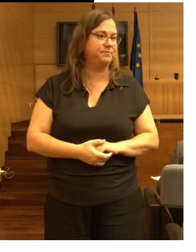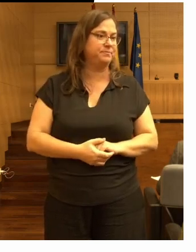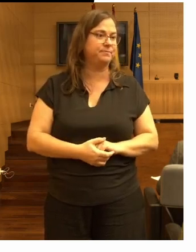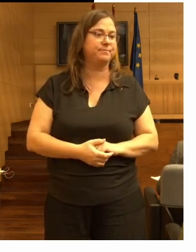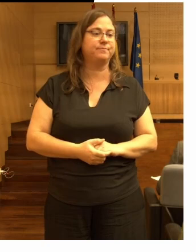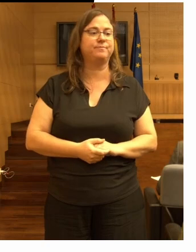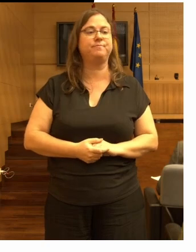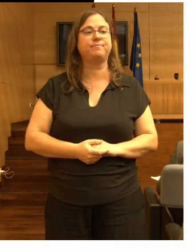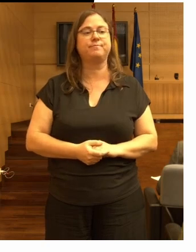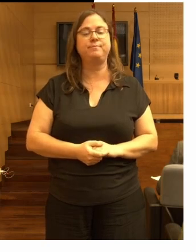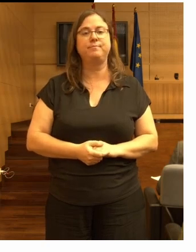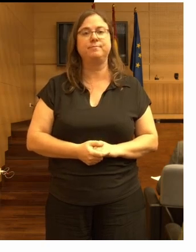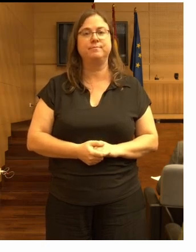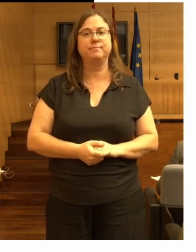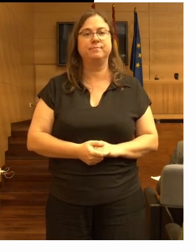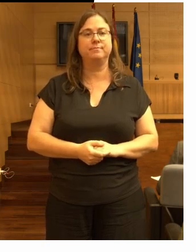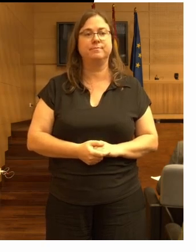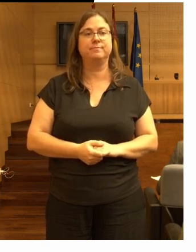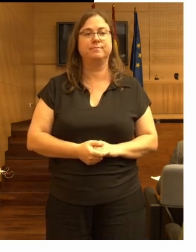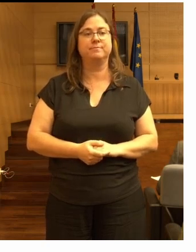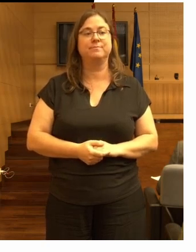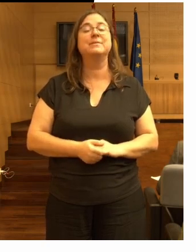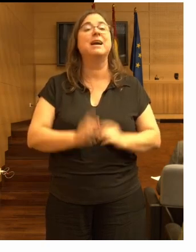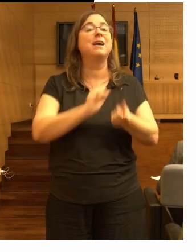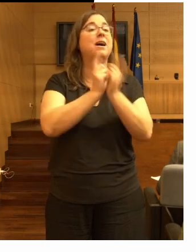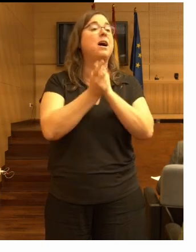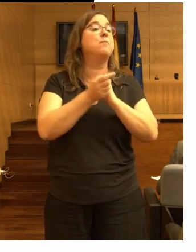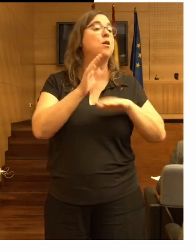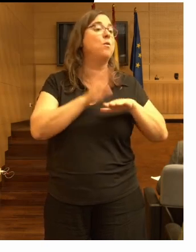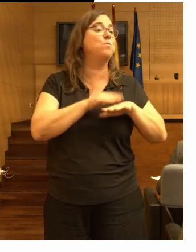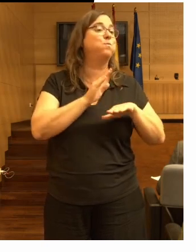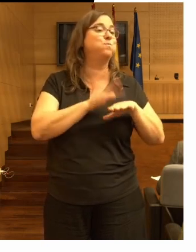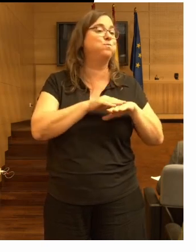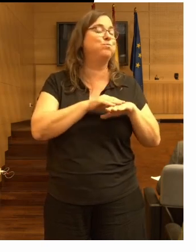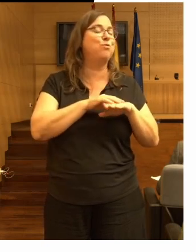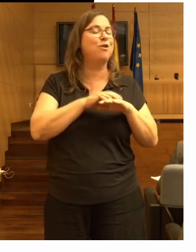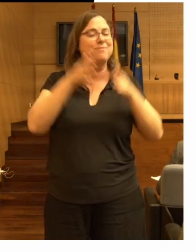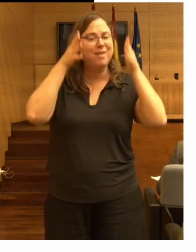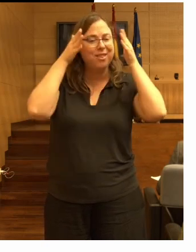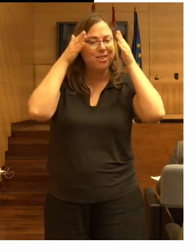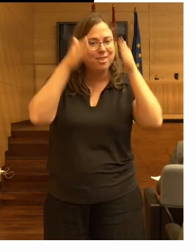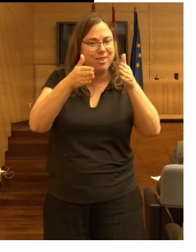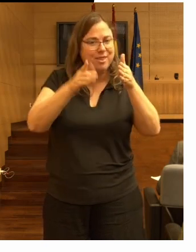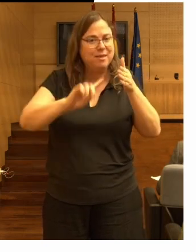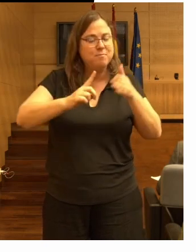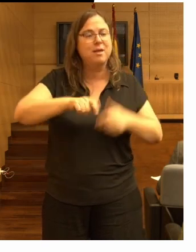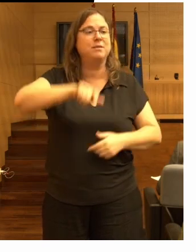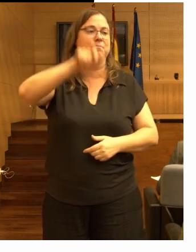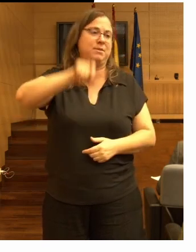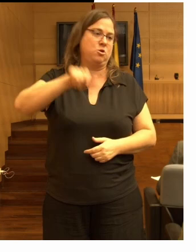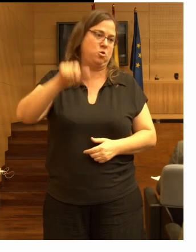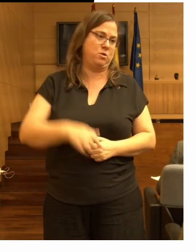y se cambia por una perspectiva más centrada en la persona